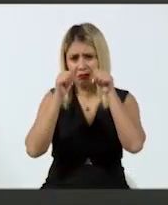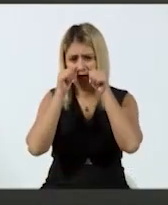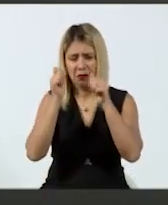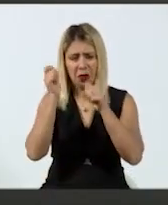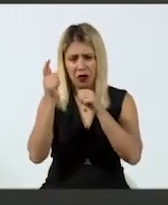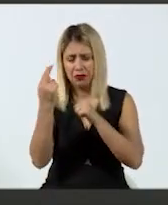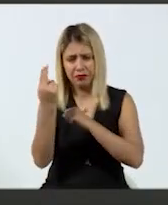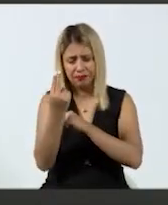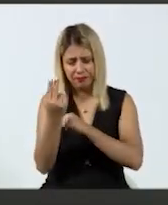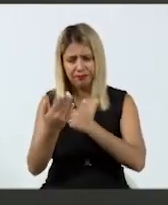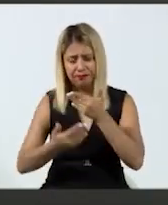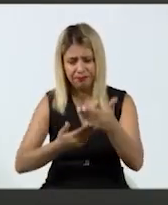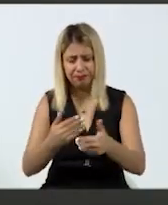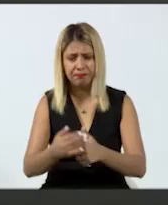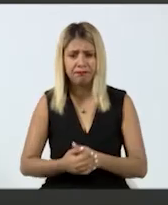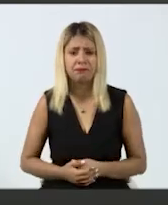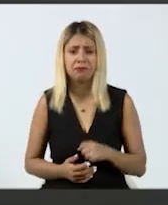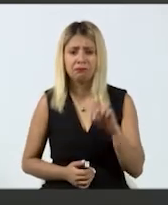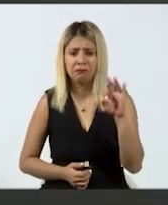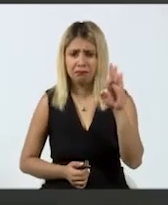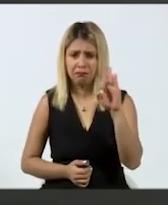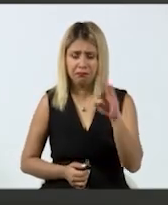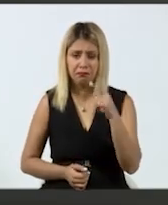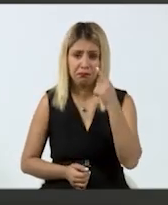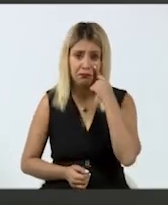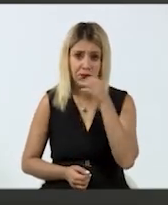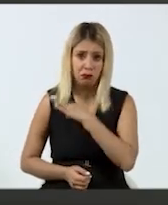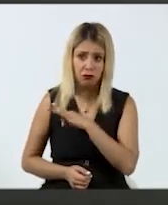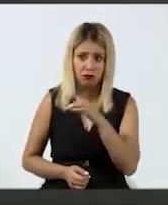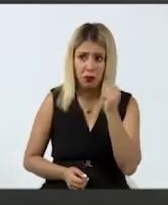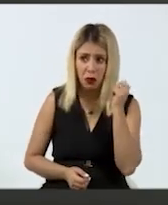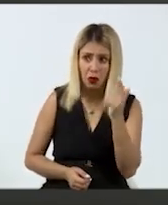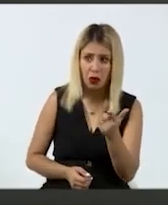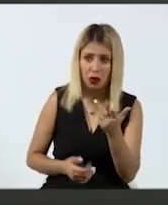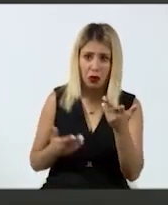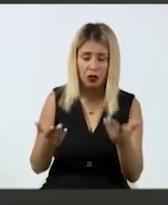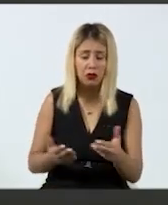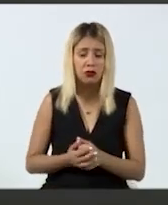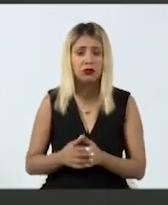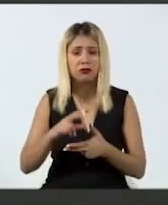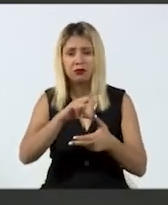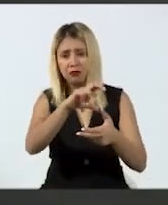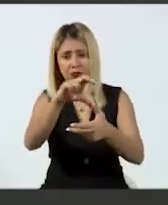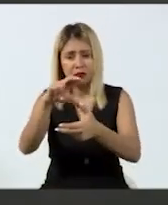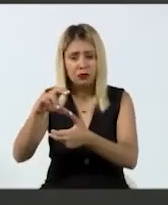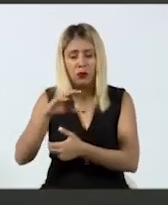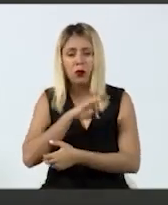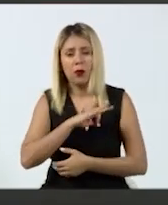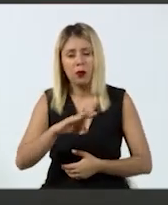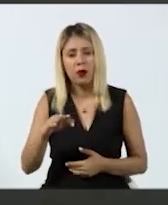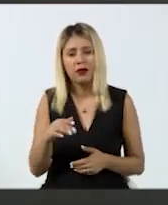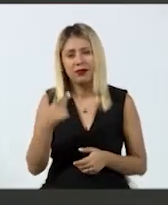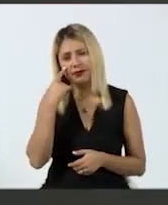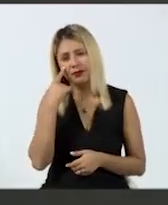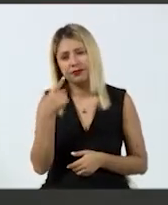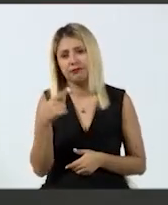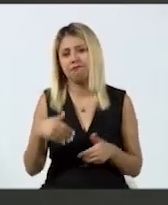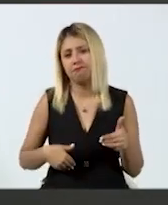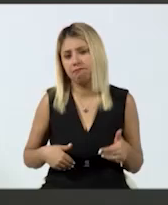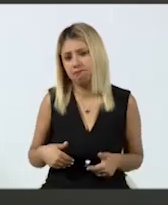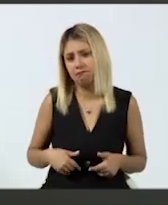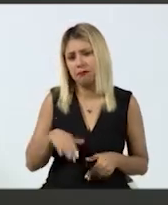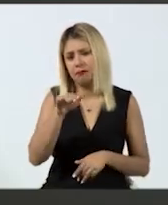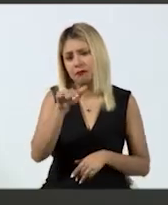necesidad y si está en puerta algún fenómeno hidrometeorológico, estaremos molestándoles para que por favor